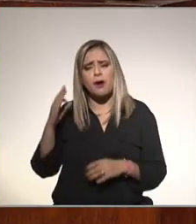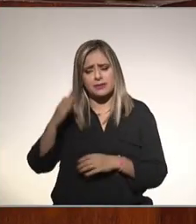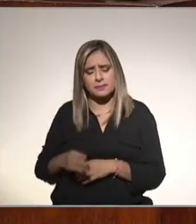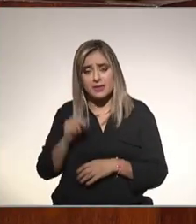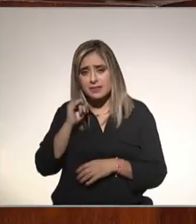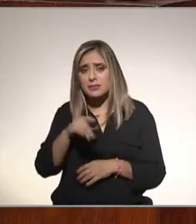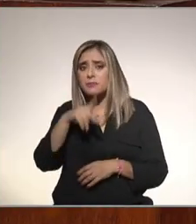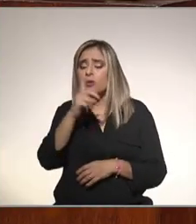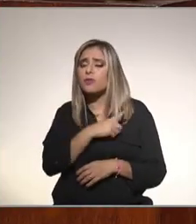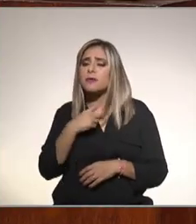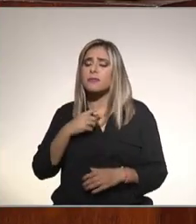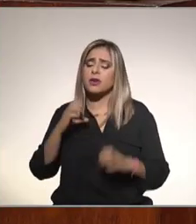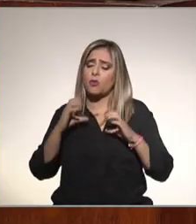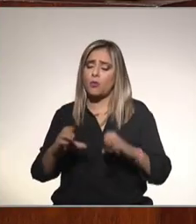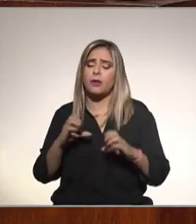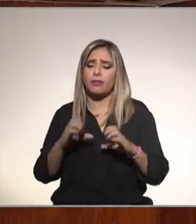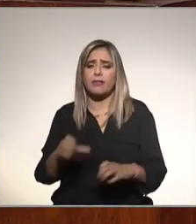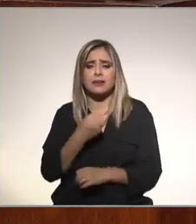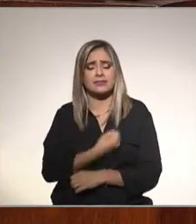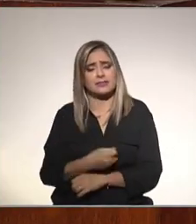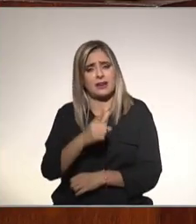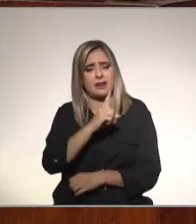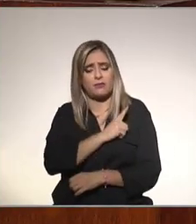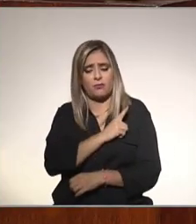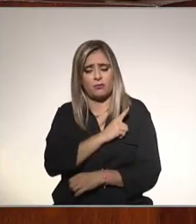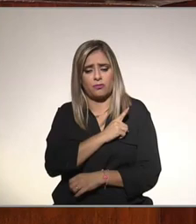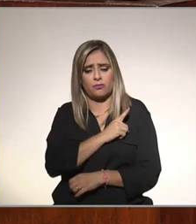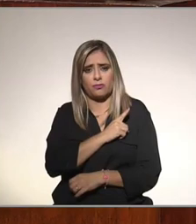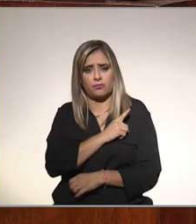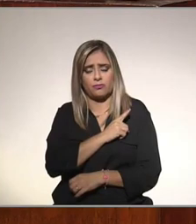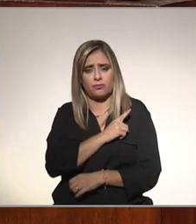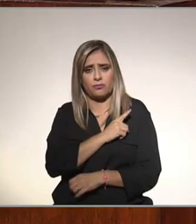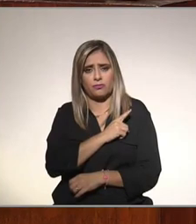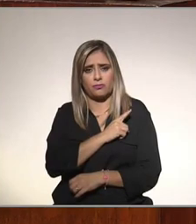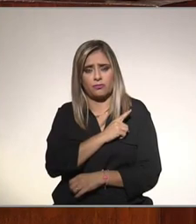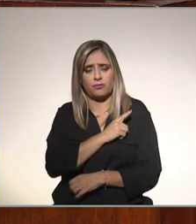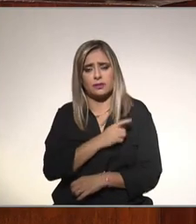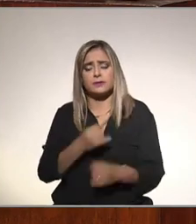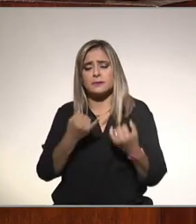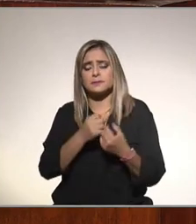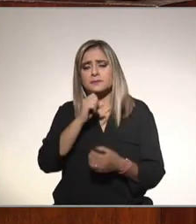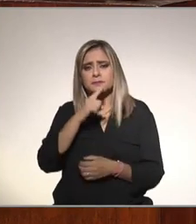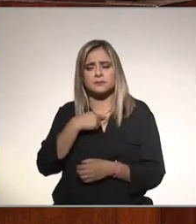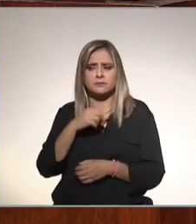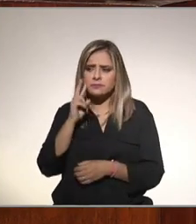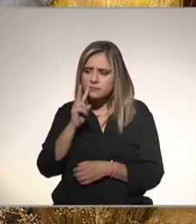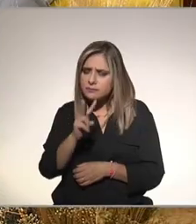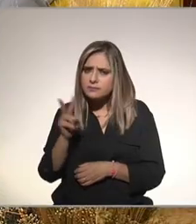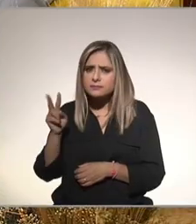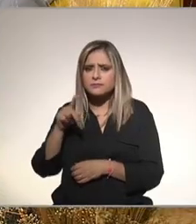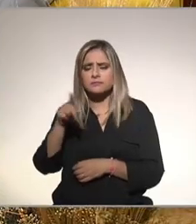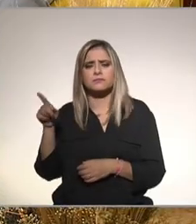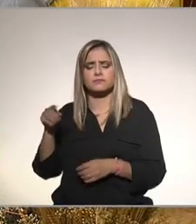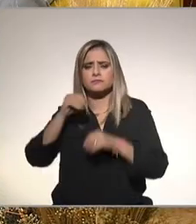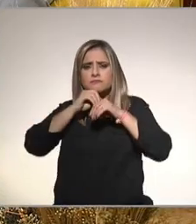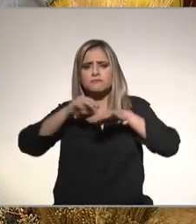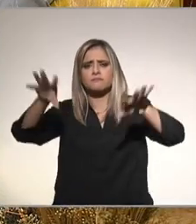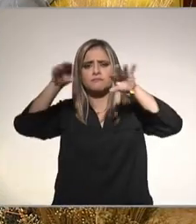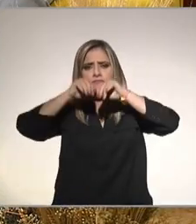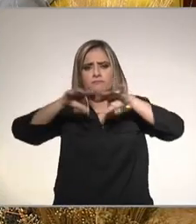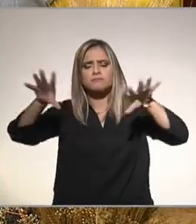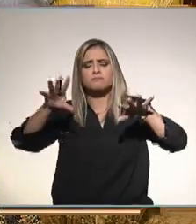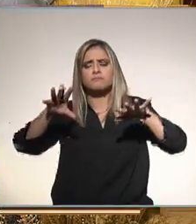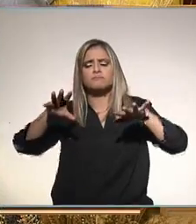desde la salud cuídalo desde la salud incluso está habiendo ahora un movimiento muy importante de